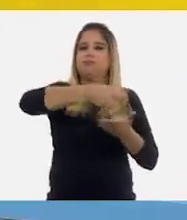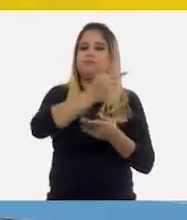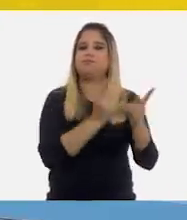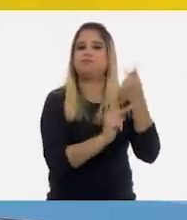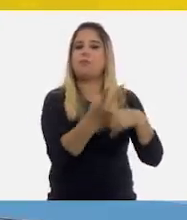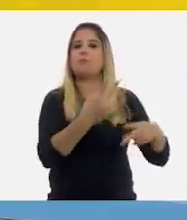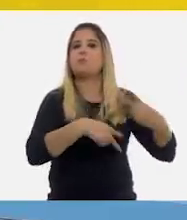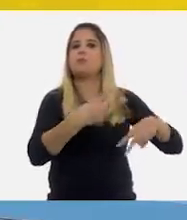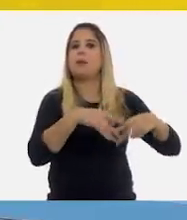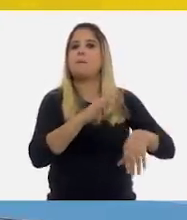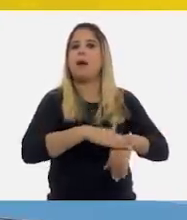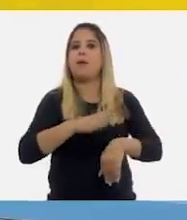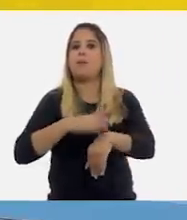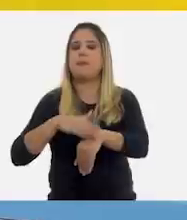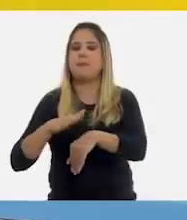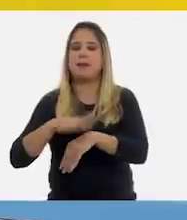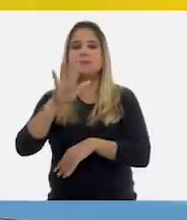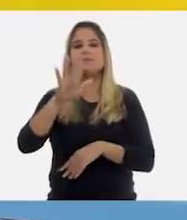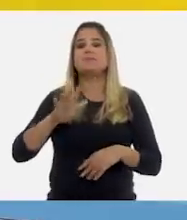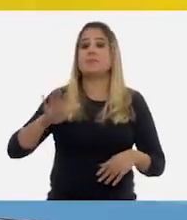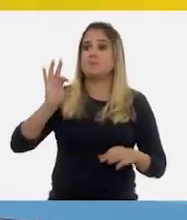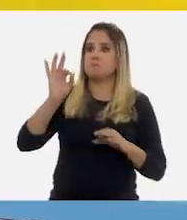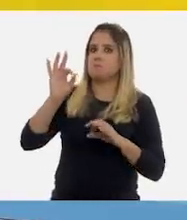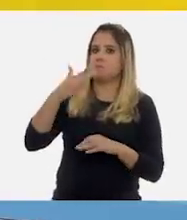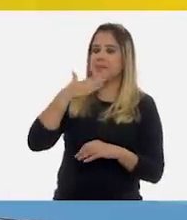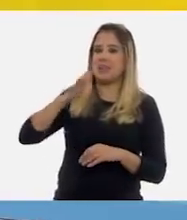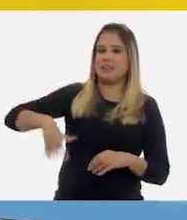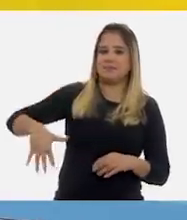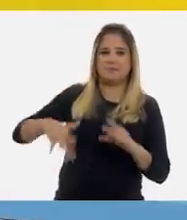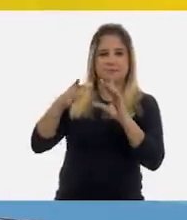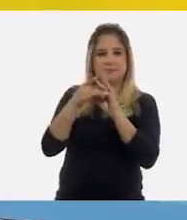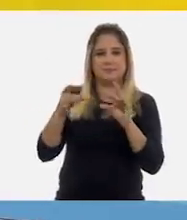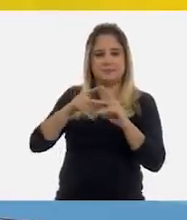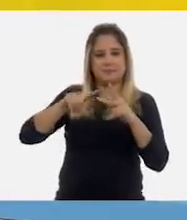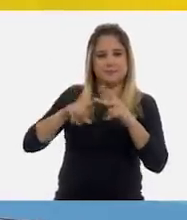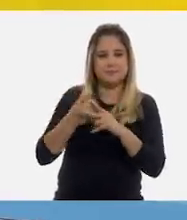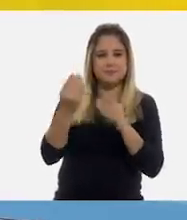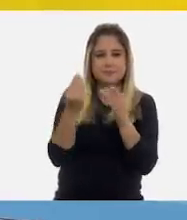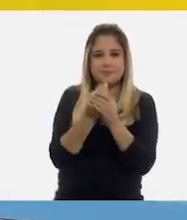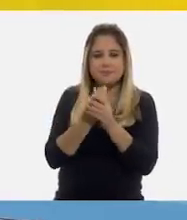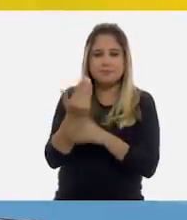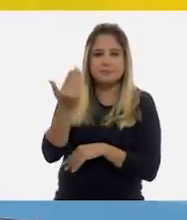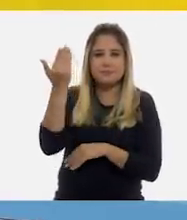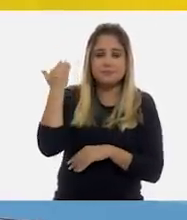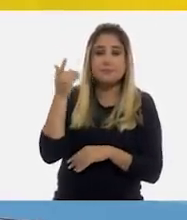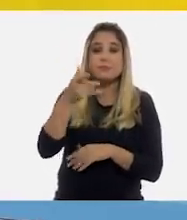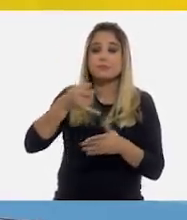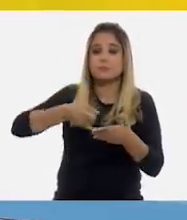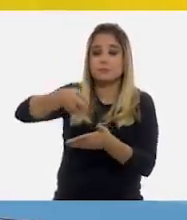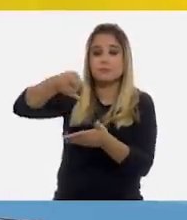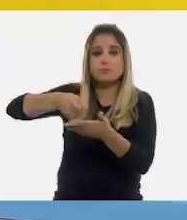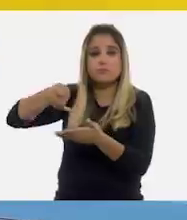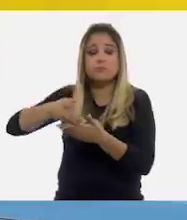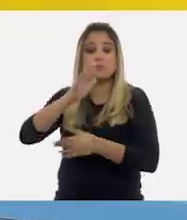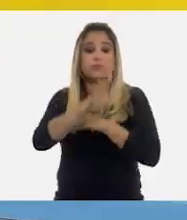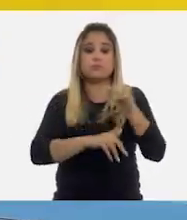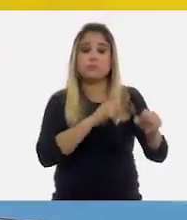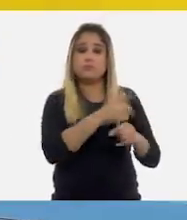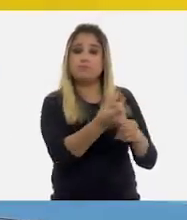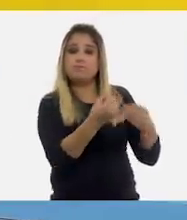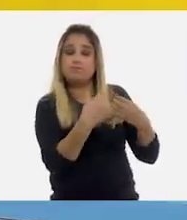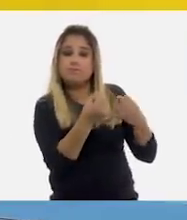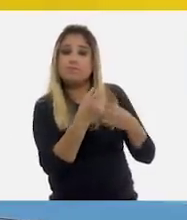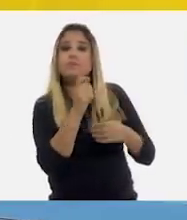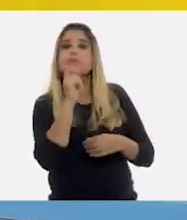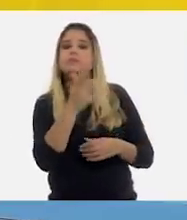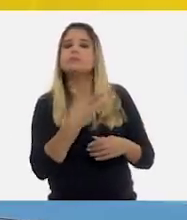excelente. Como mencionamos al principio de nuestra clase, el desarrollo de la actividad agrícola y ganadera tiene que